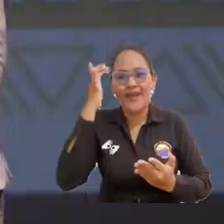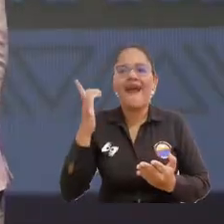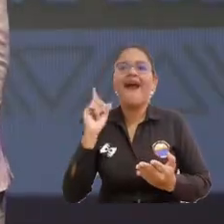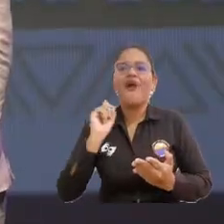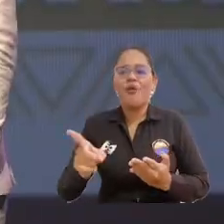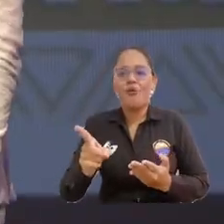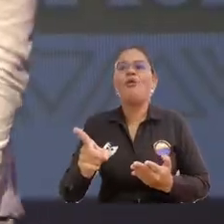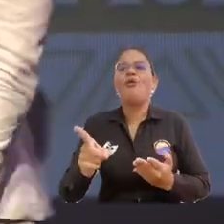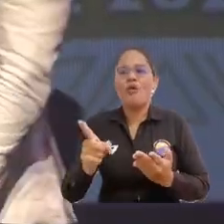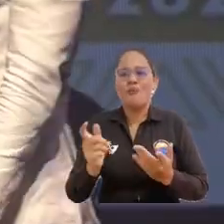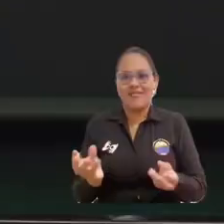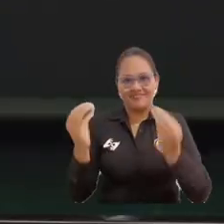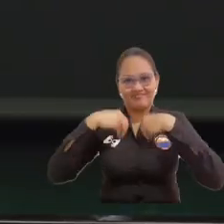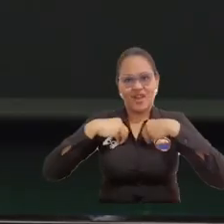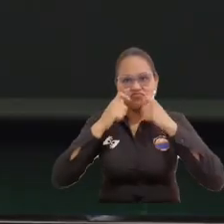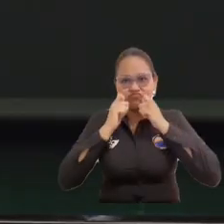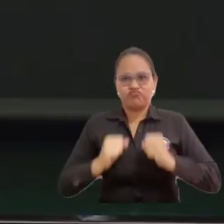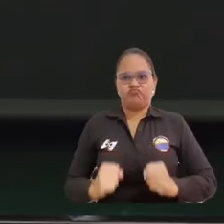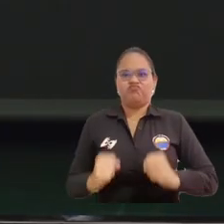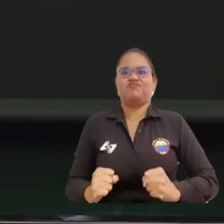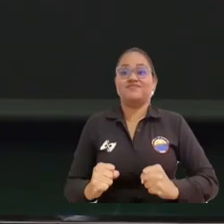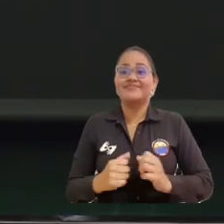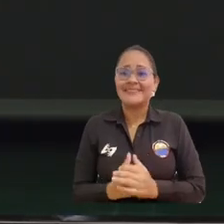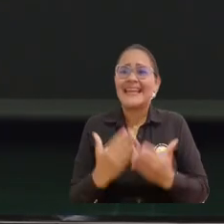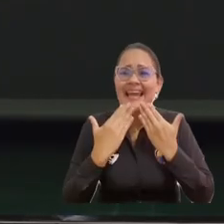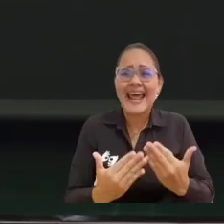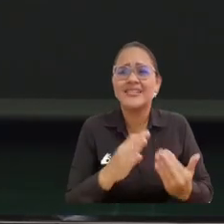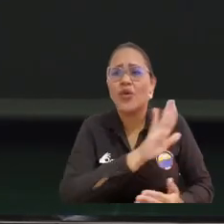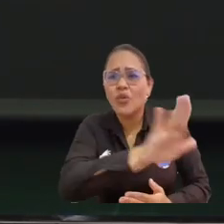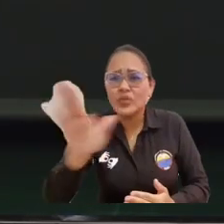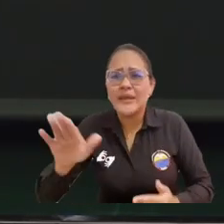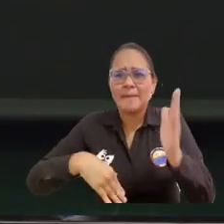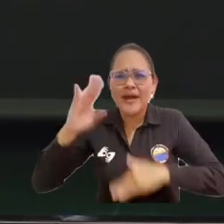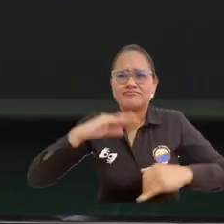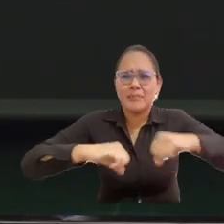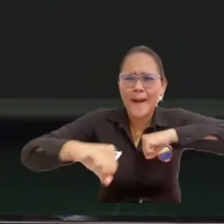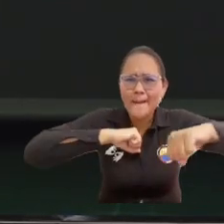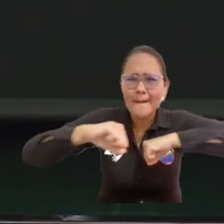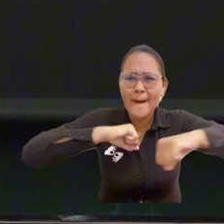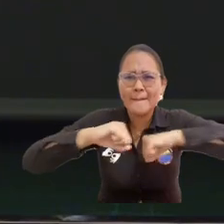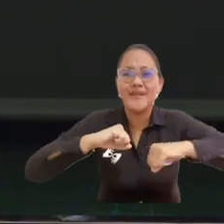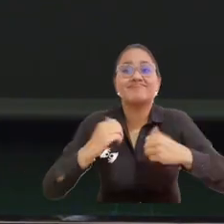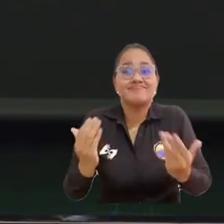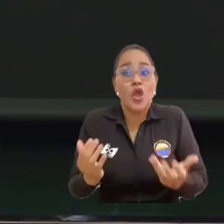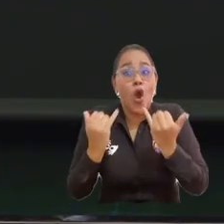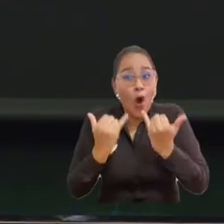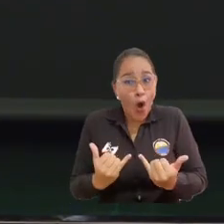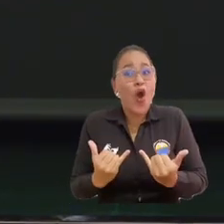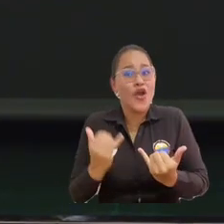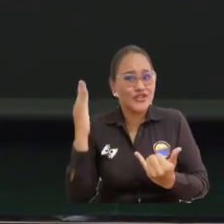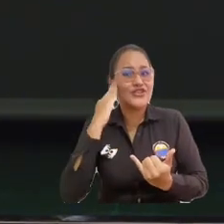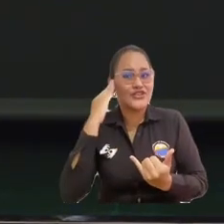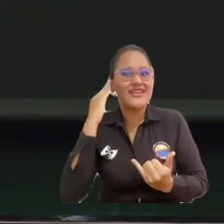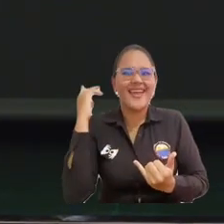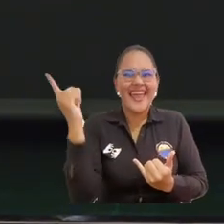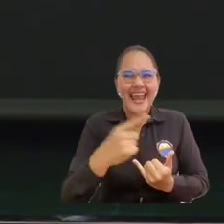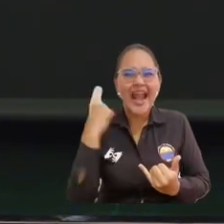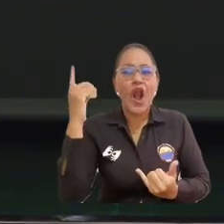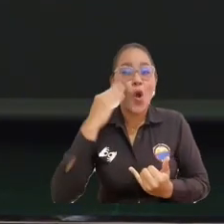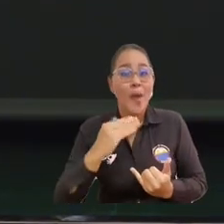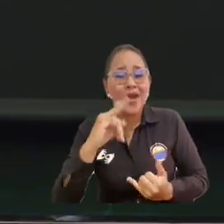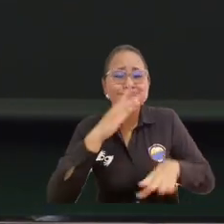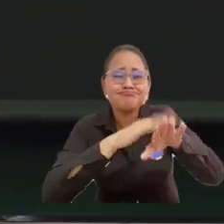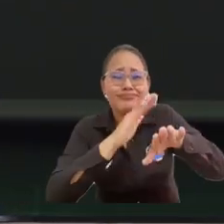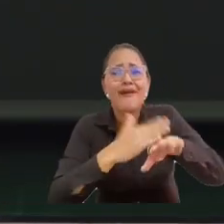por hacer mejores hombres y mujeres. Ustedes han sembrado esperanza. Sé que muchos han recibido las gracias de ese joven que hoy su vida es mejor gracias a usted,